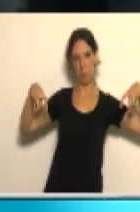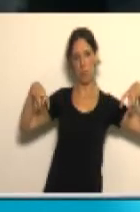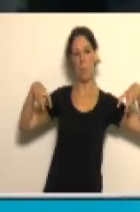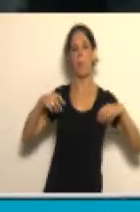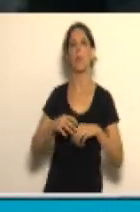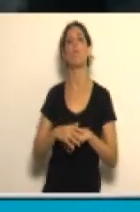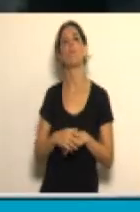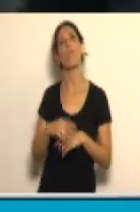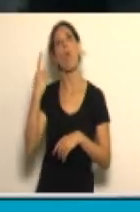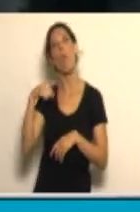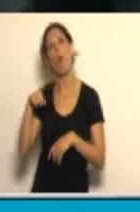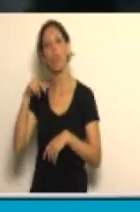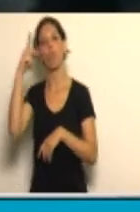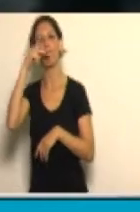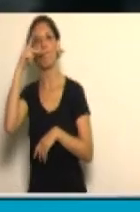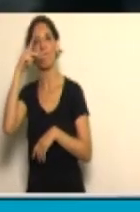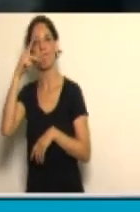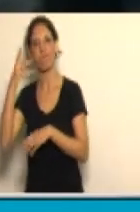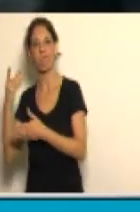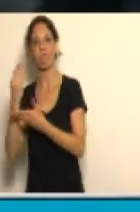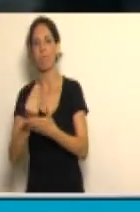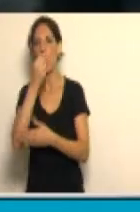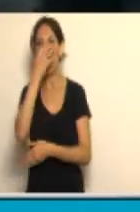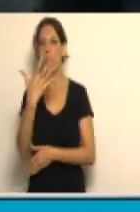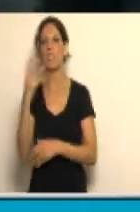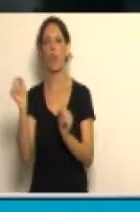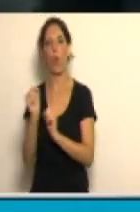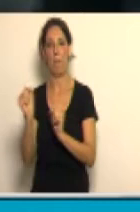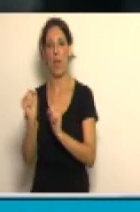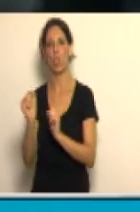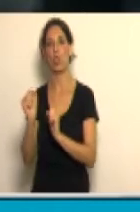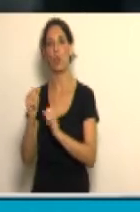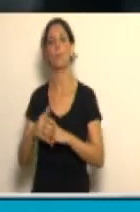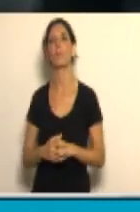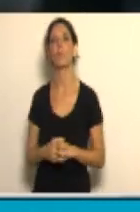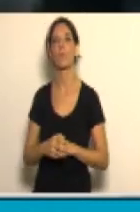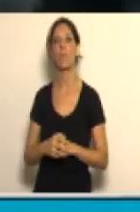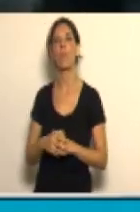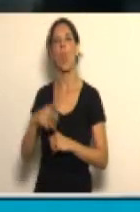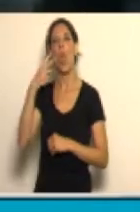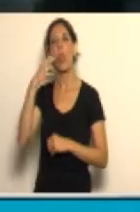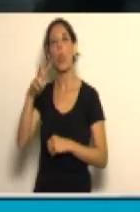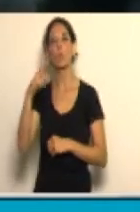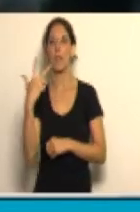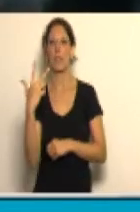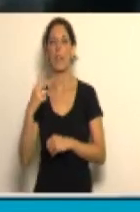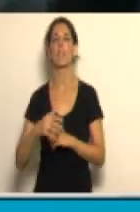cuando Néstor Kirchner asumía el 25 de mayo del 2003,